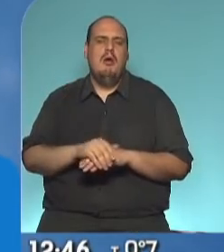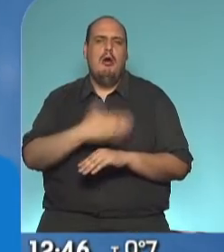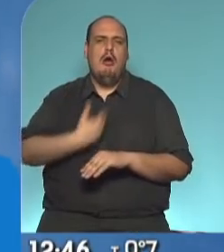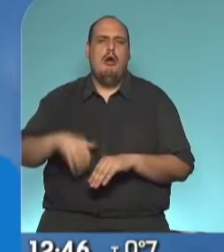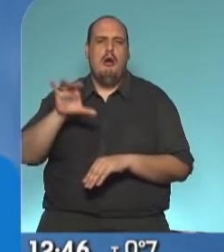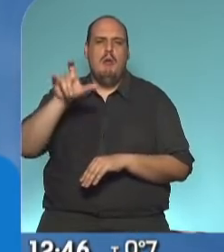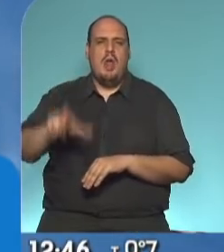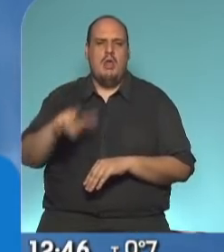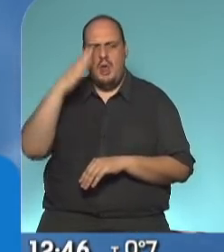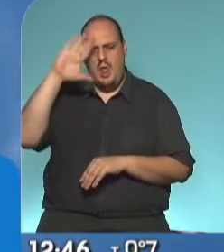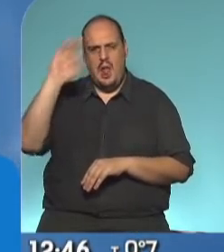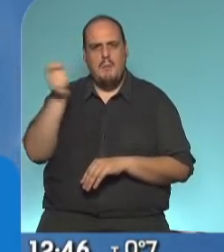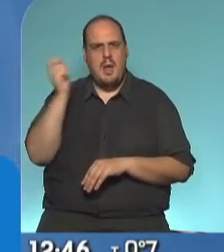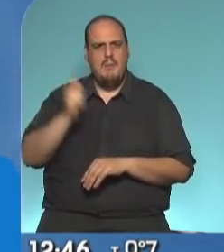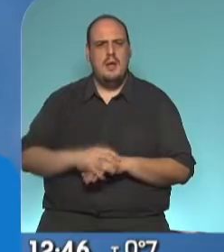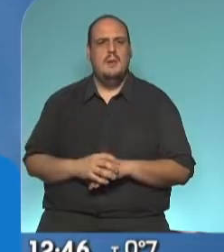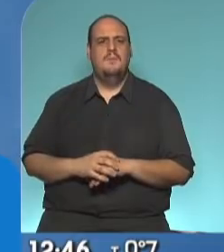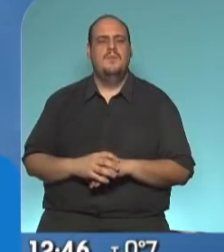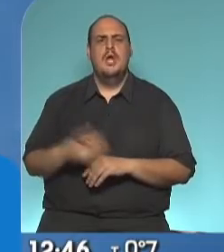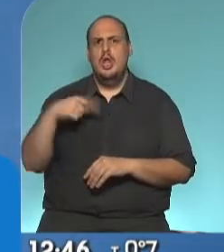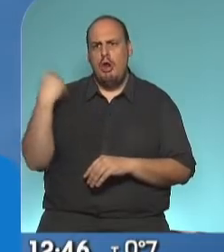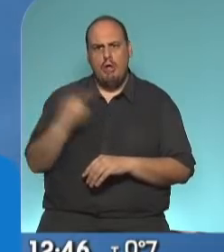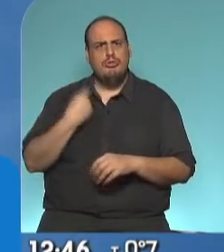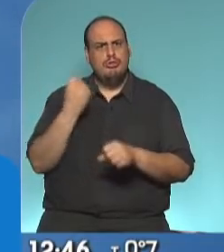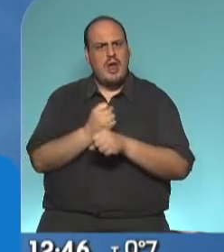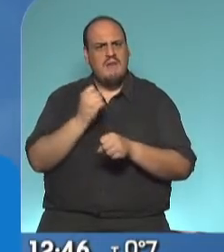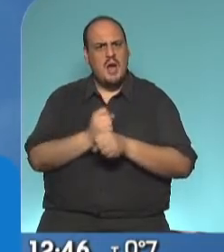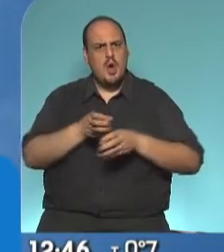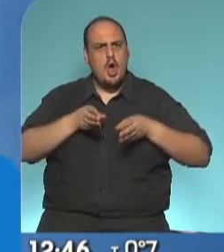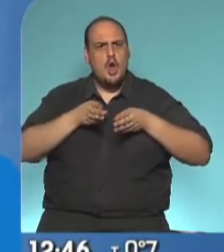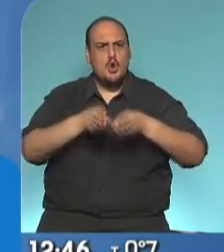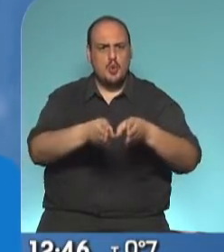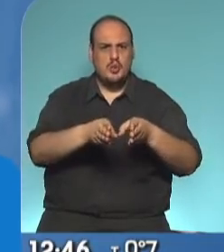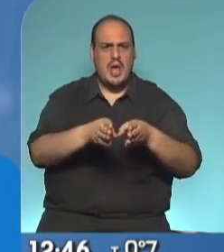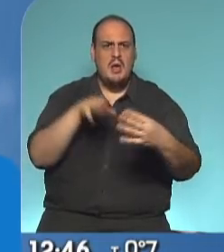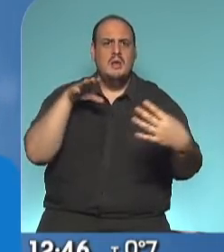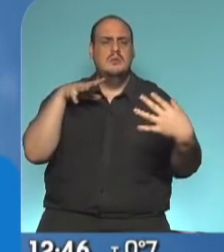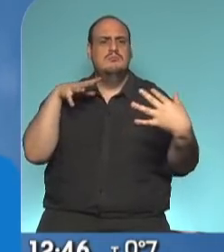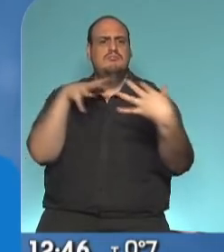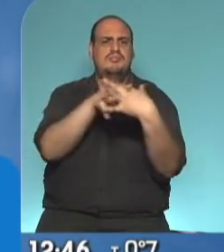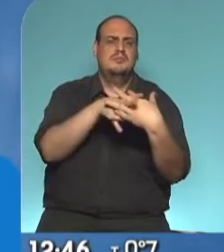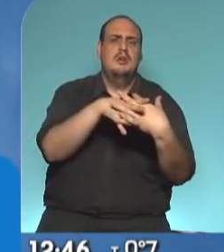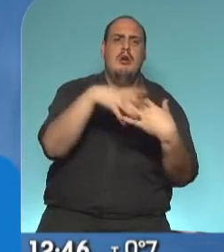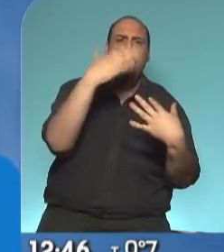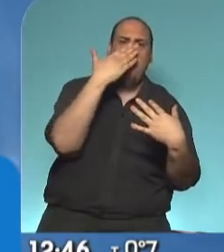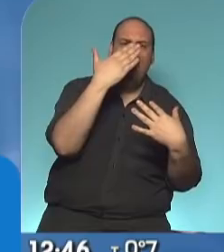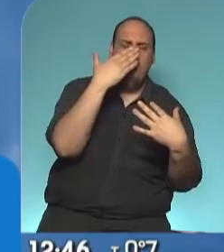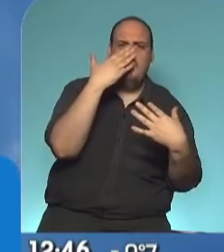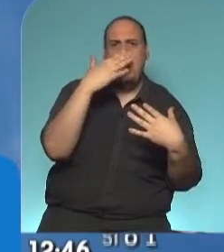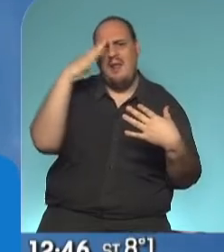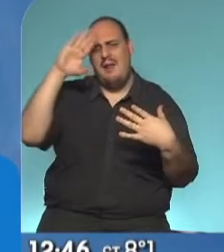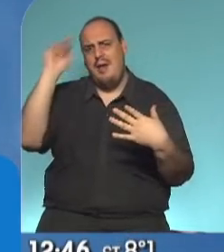estábamos trabajando en una ruta que integraba Córdoba con La Pampa y con el sur de Buenos Aires.